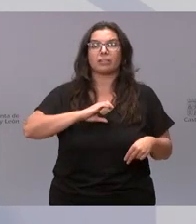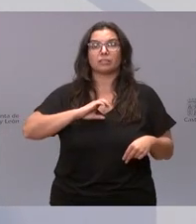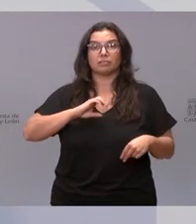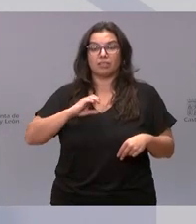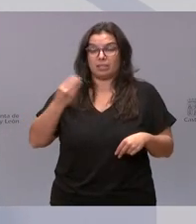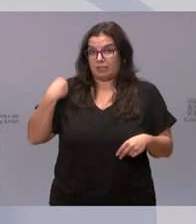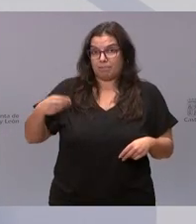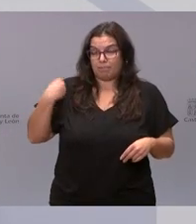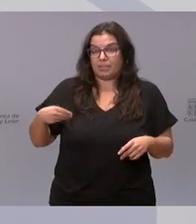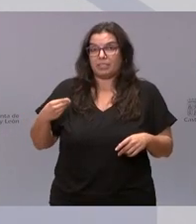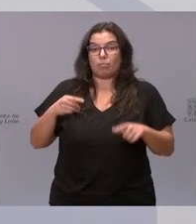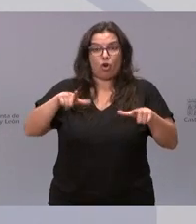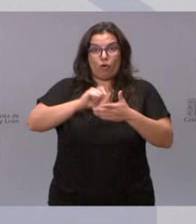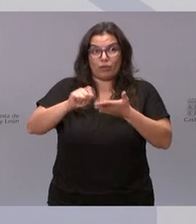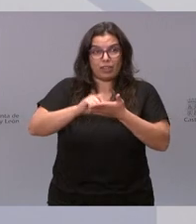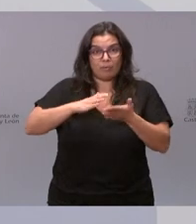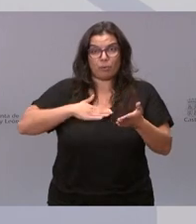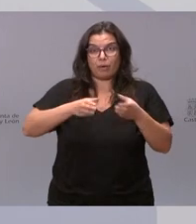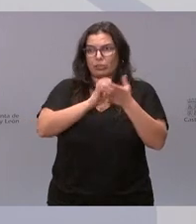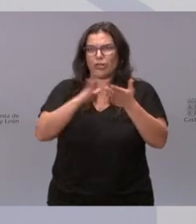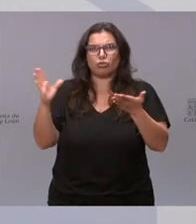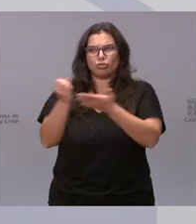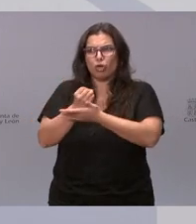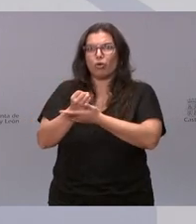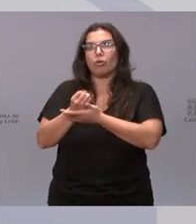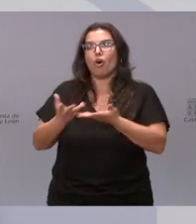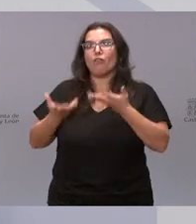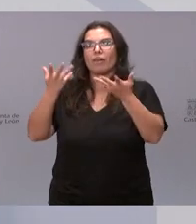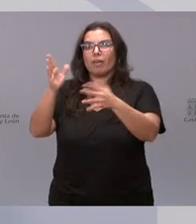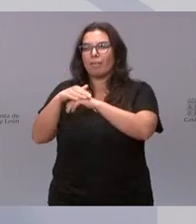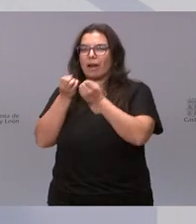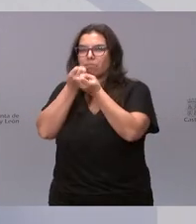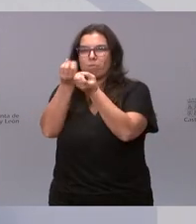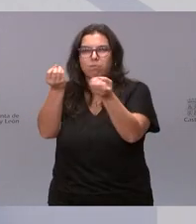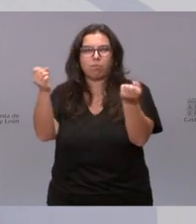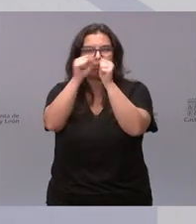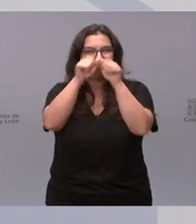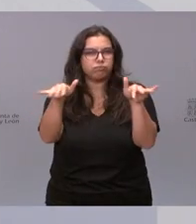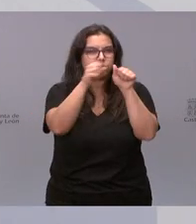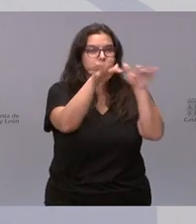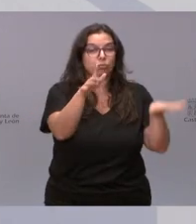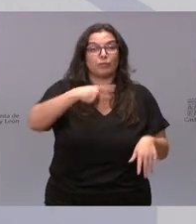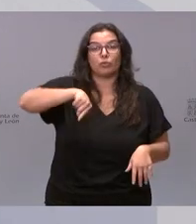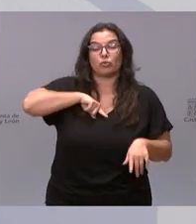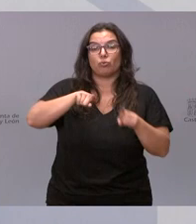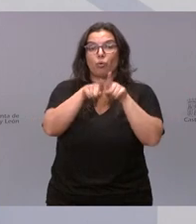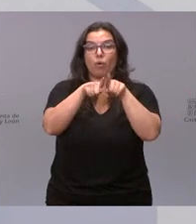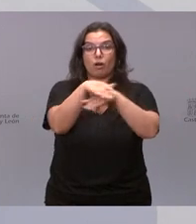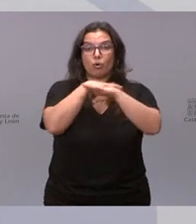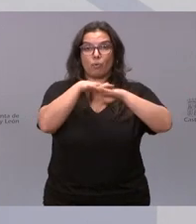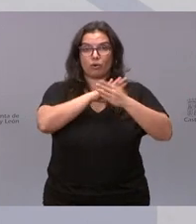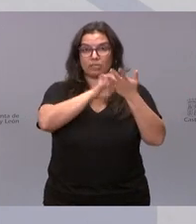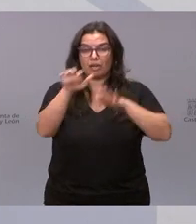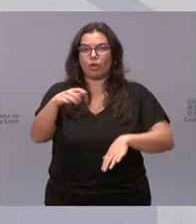propias oficinas de la Junta de Castilla y León. Yo creo que nuestra obligación, como Gobierno de Castilla y León, es